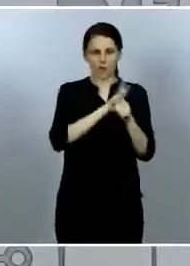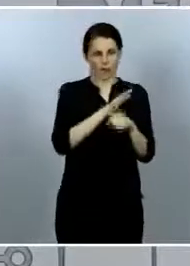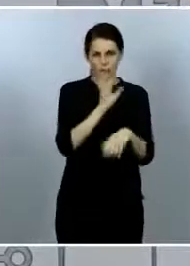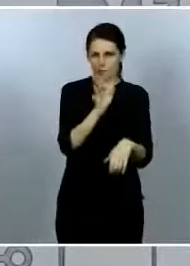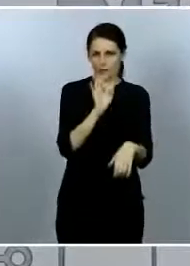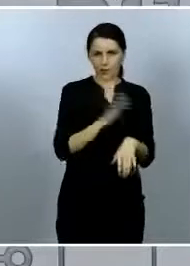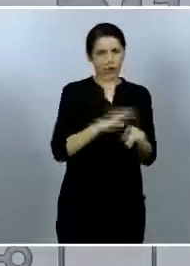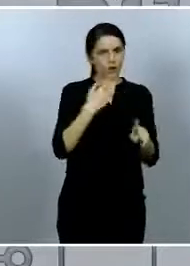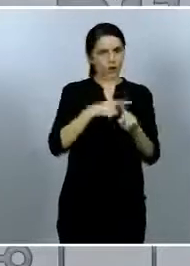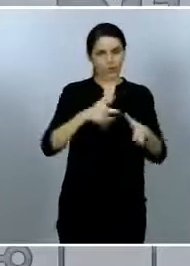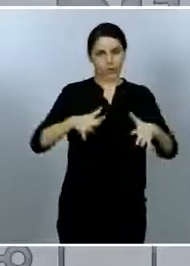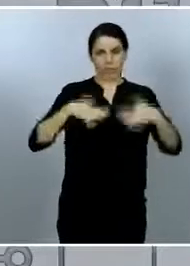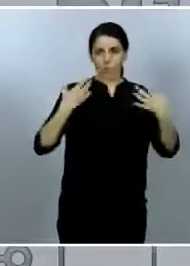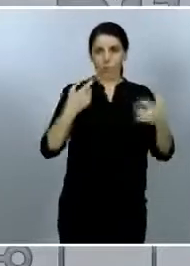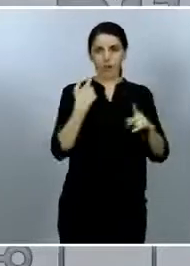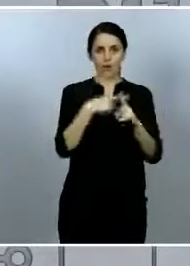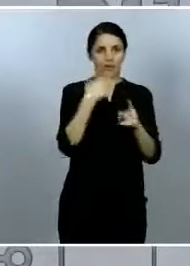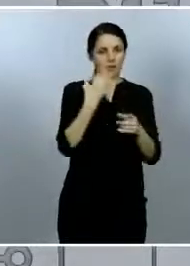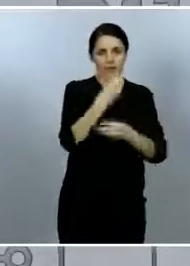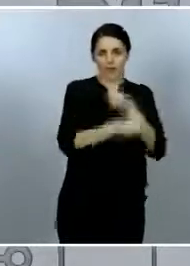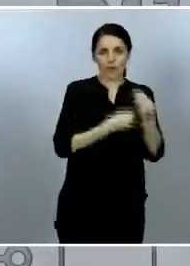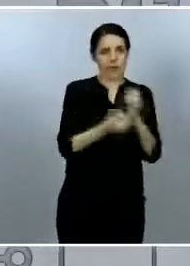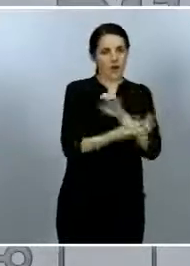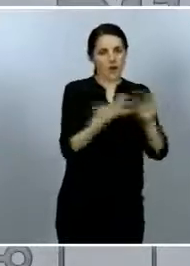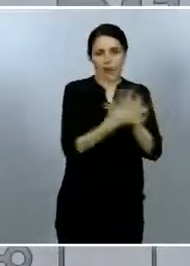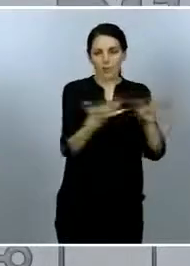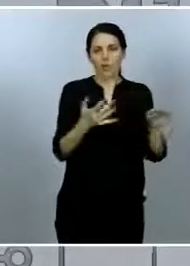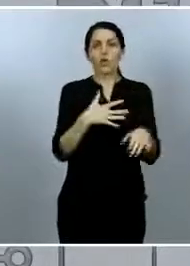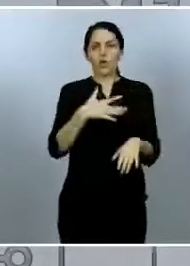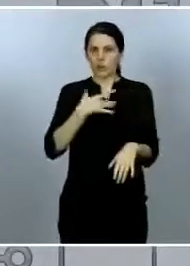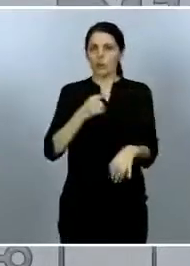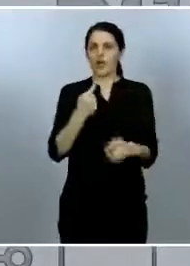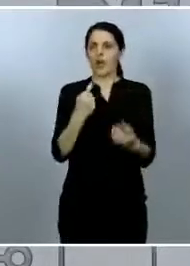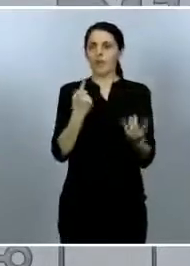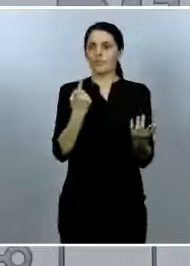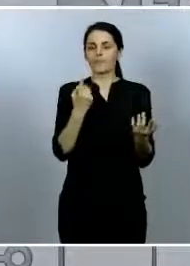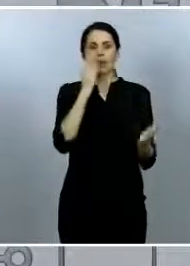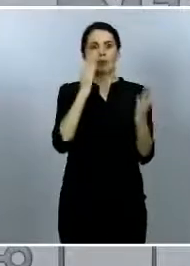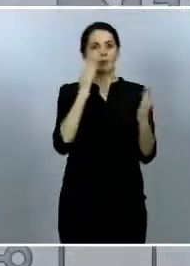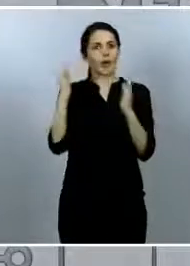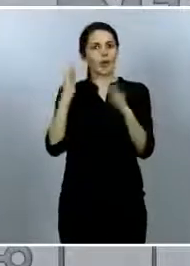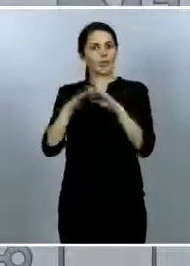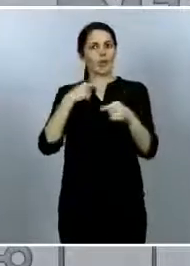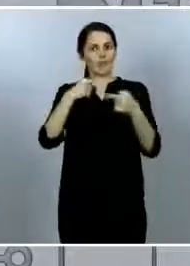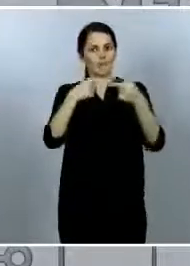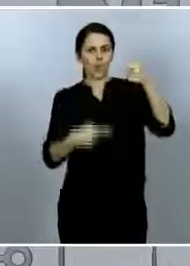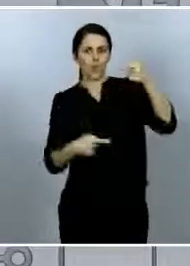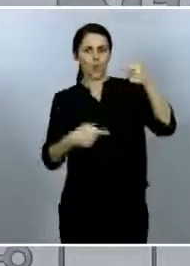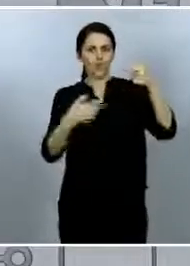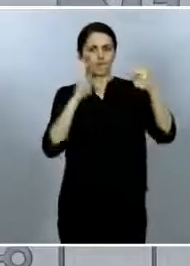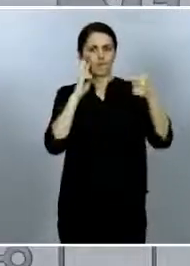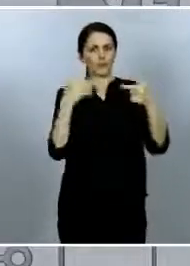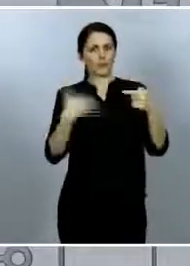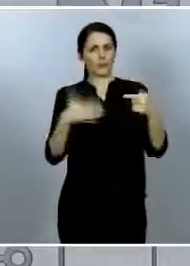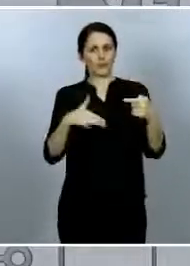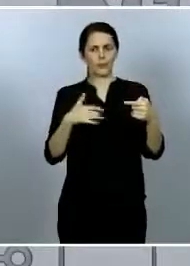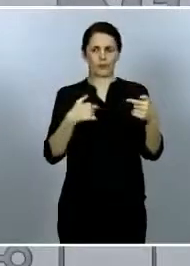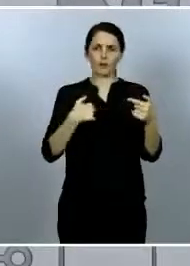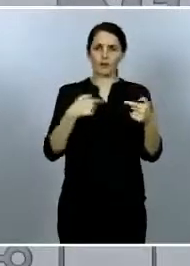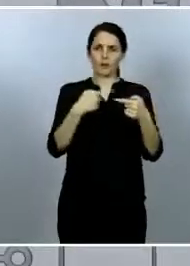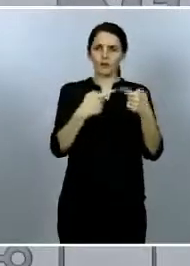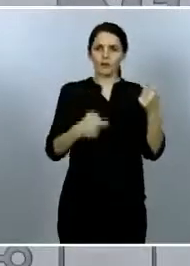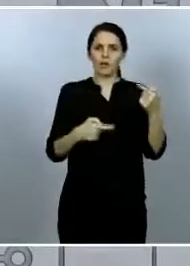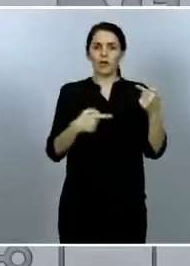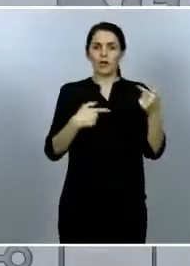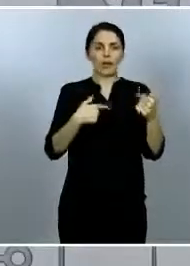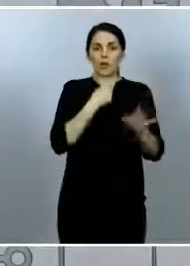y eso ha hecho que en algunos momentos ya puede haber algún desfase o alguna diferencia un poco más más importante de lo que nos gusta en algunos sistemas